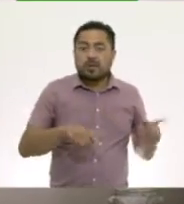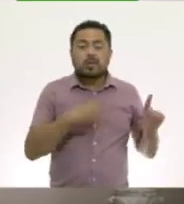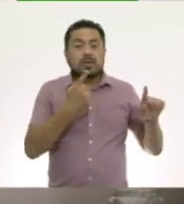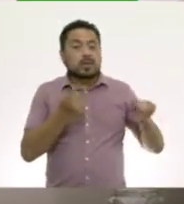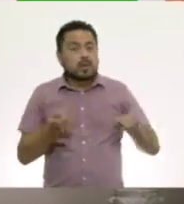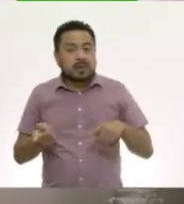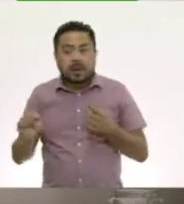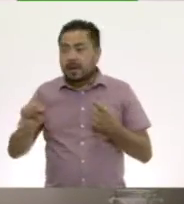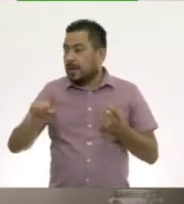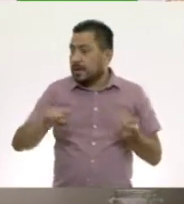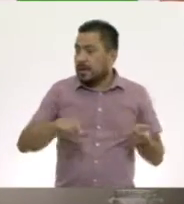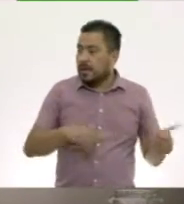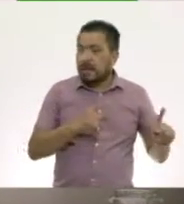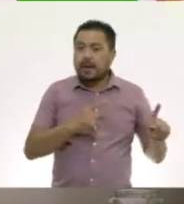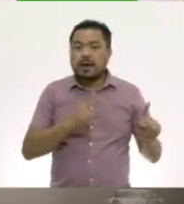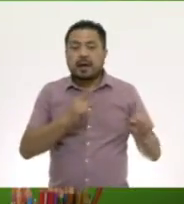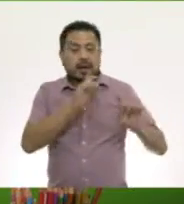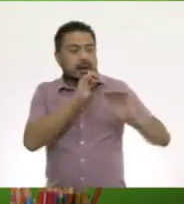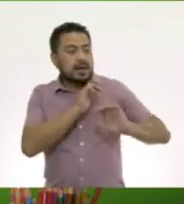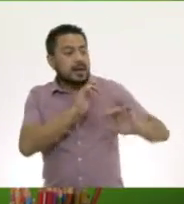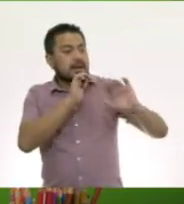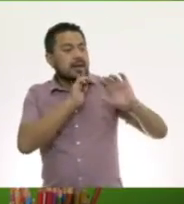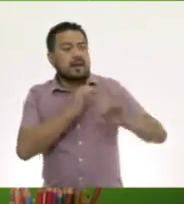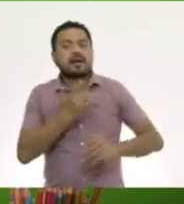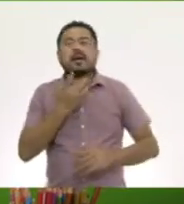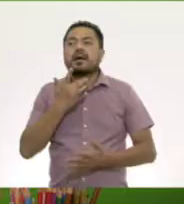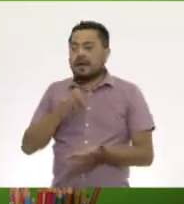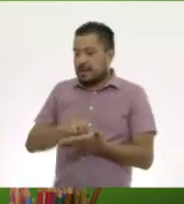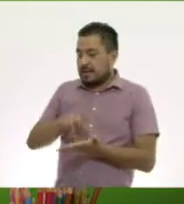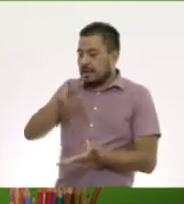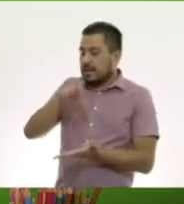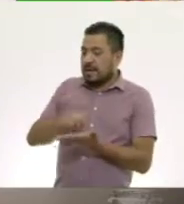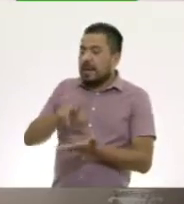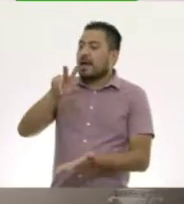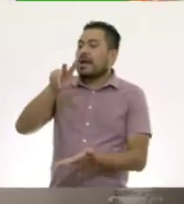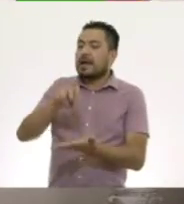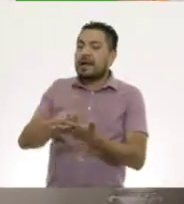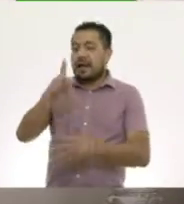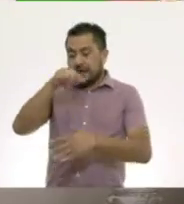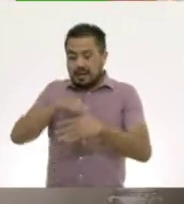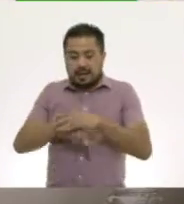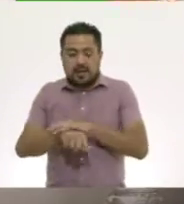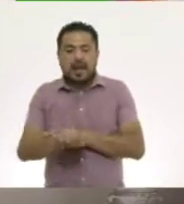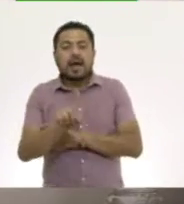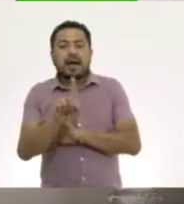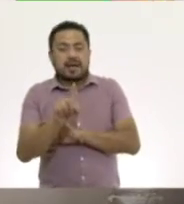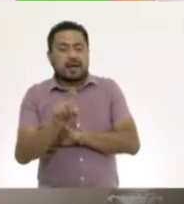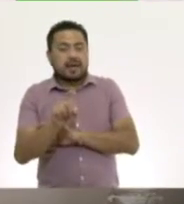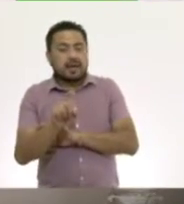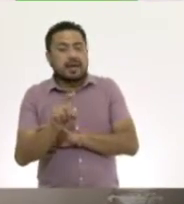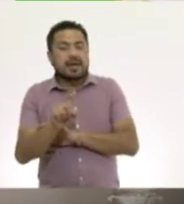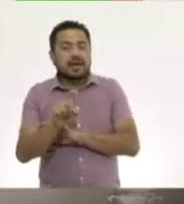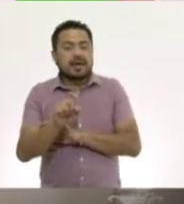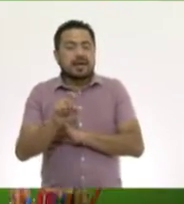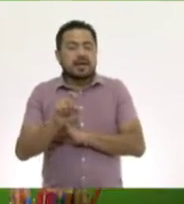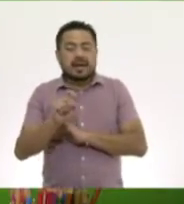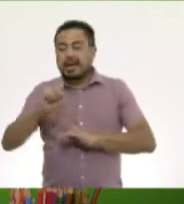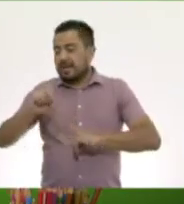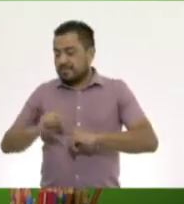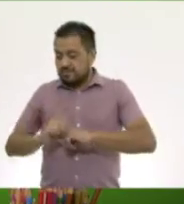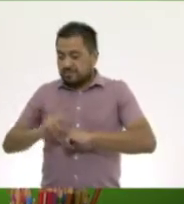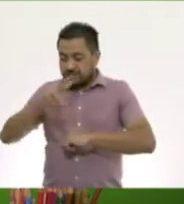Cucú, cucú, cantaba la rana. Cucú, cucú, debajo del agua. Cucú,